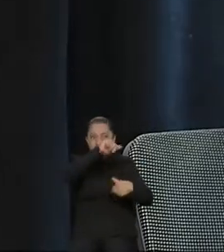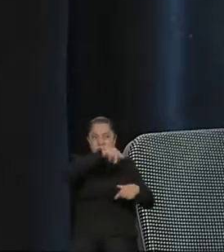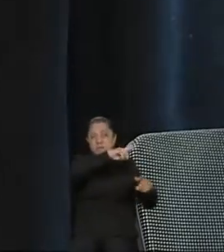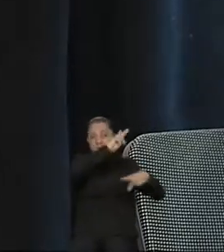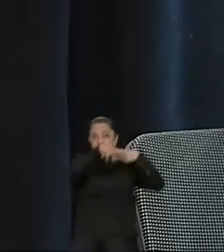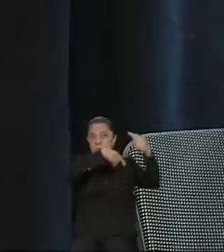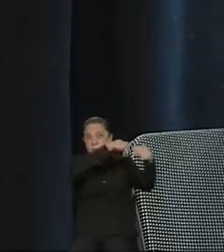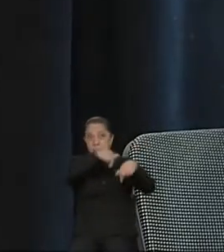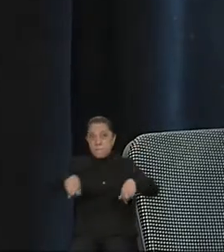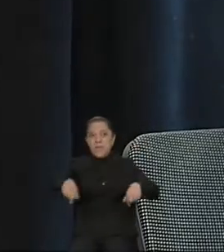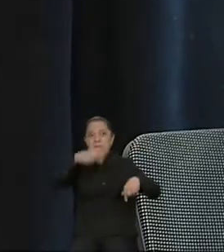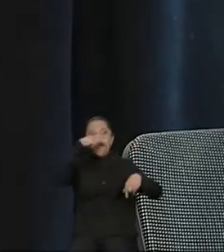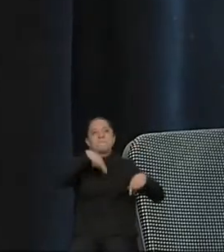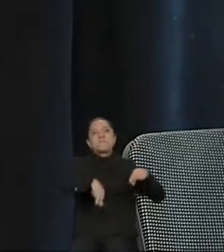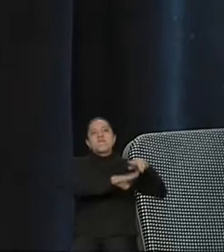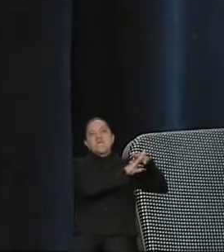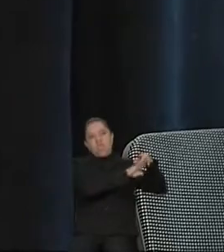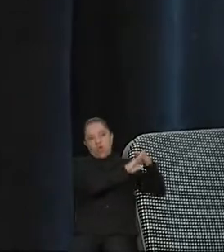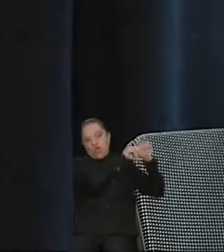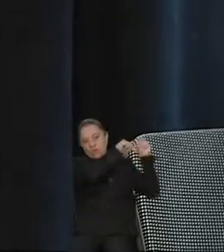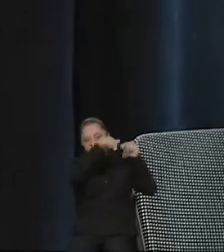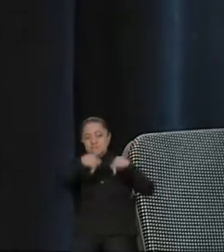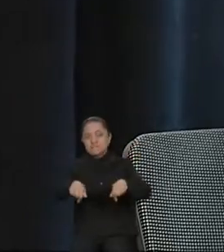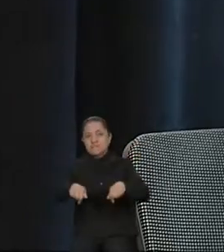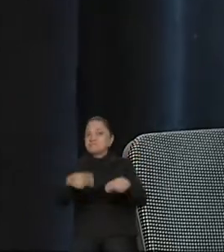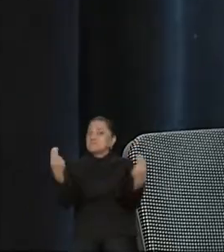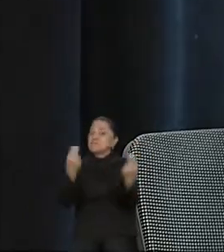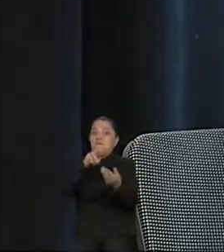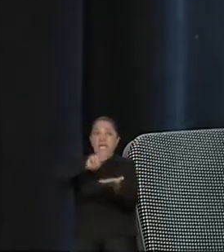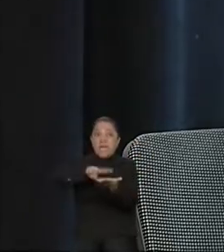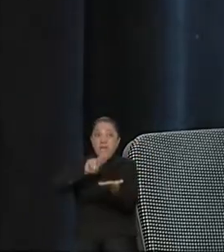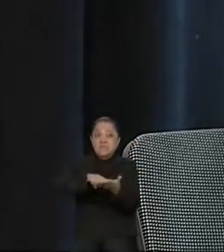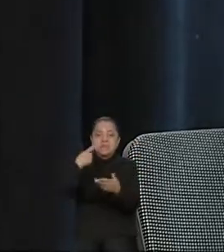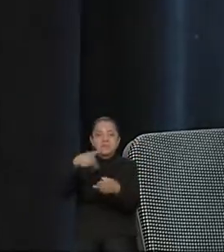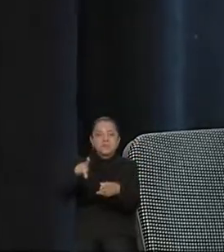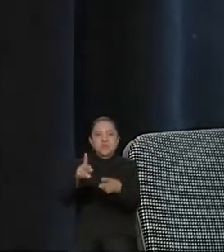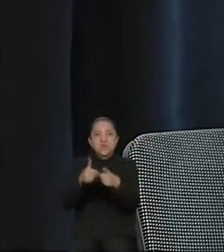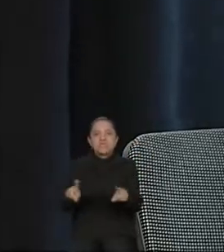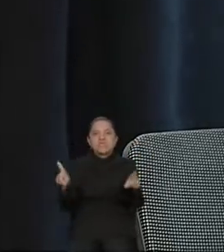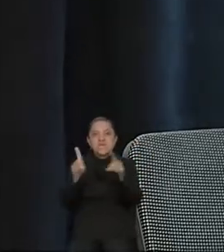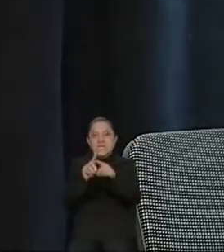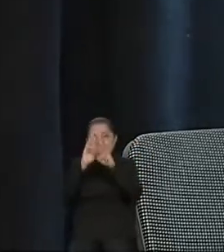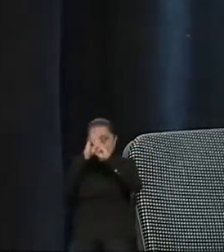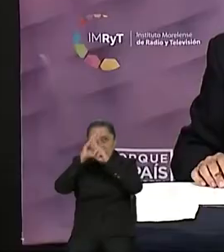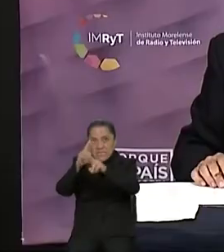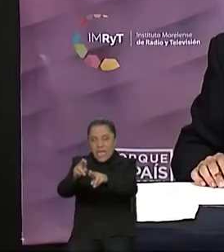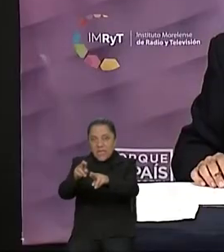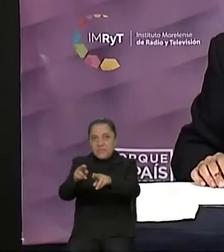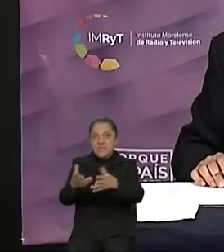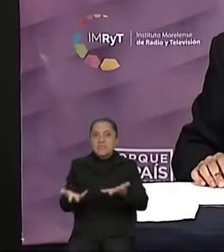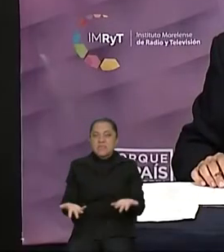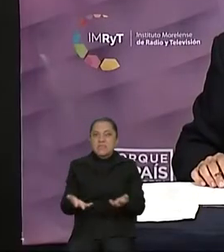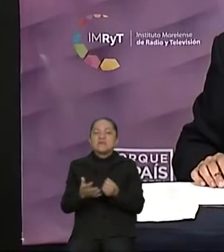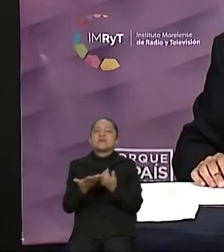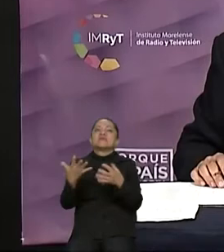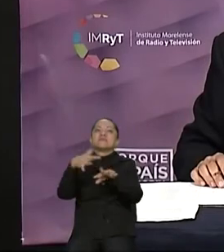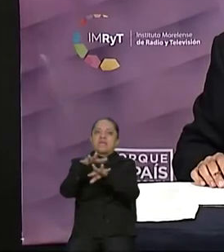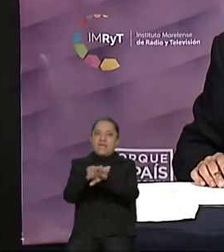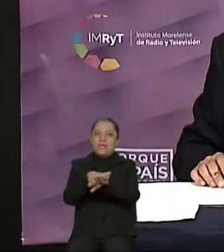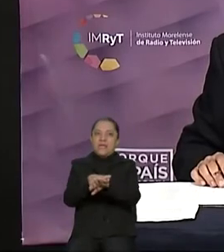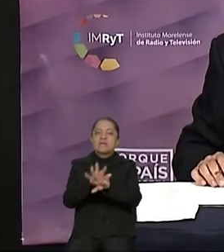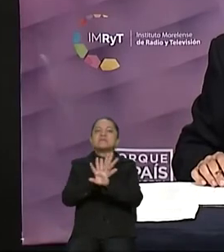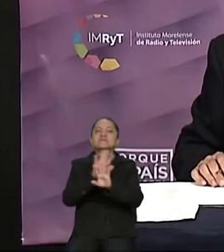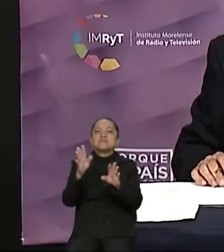México. Es necesario que se garantice su dignidad, su integridad y en ello vamos a trabajar. Muy bien, y para cerrar